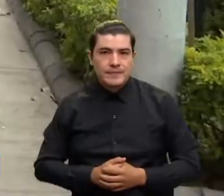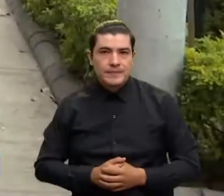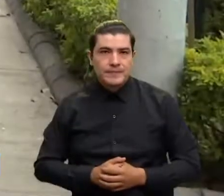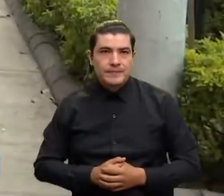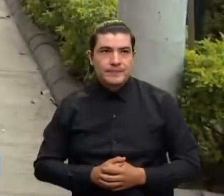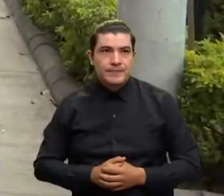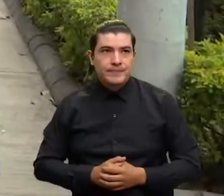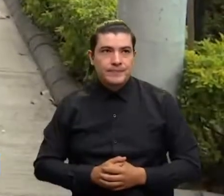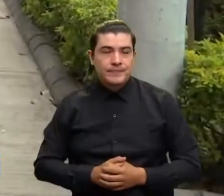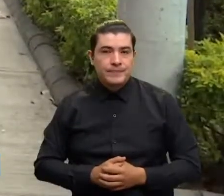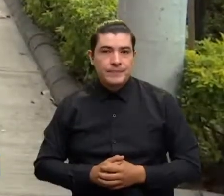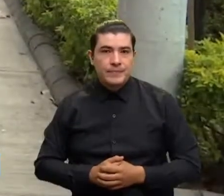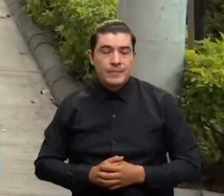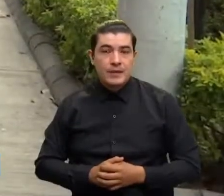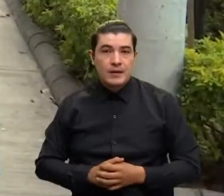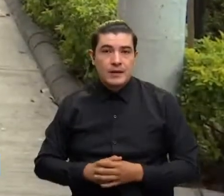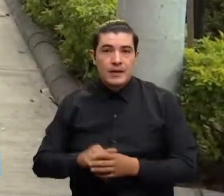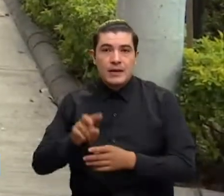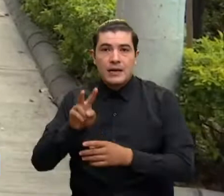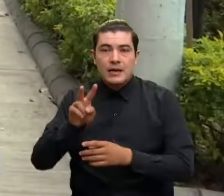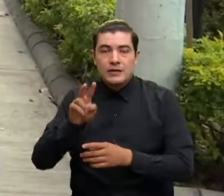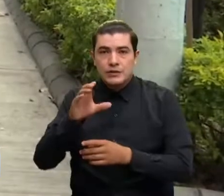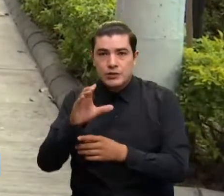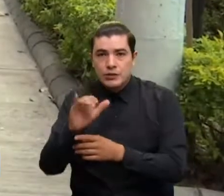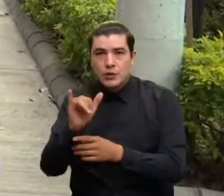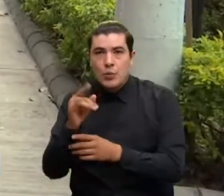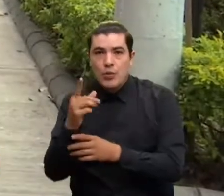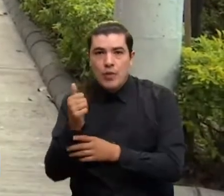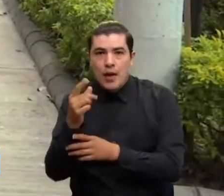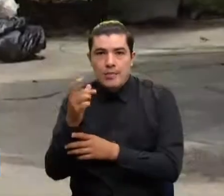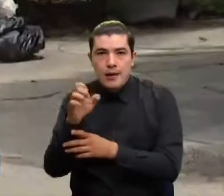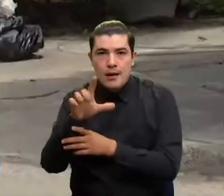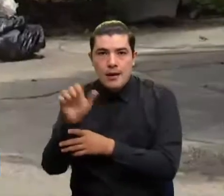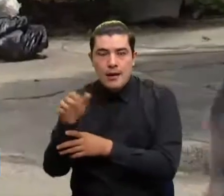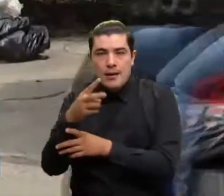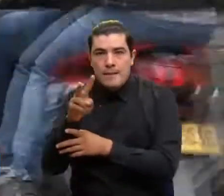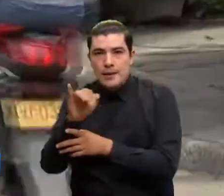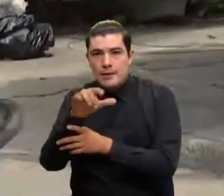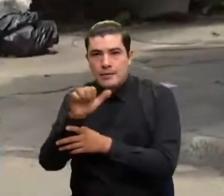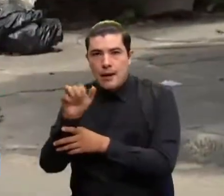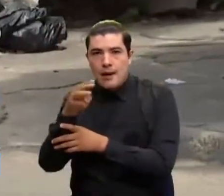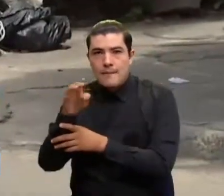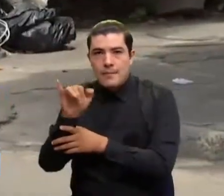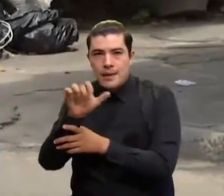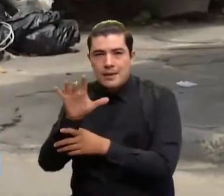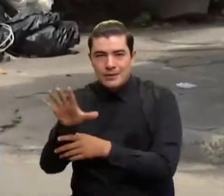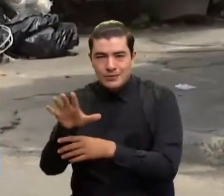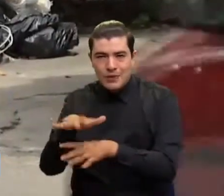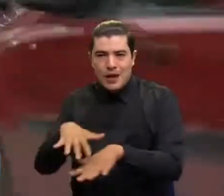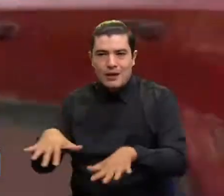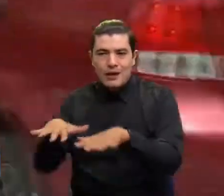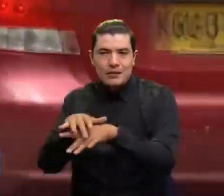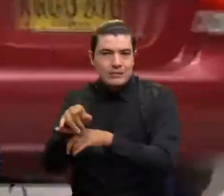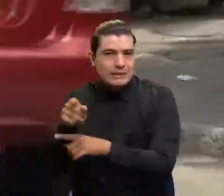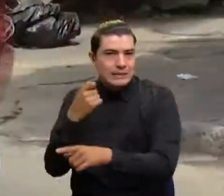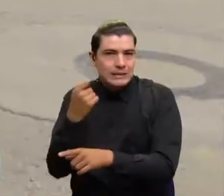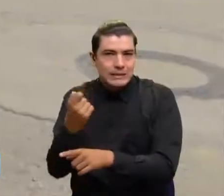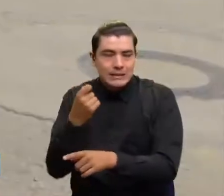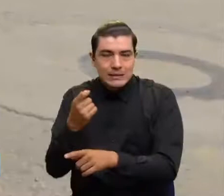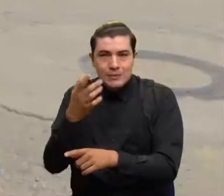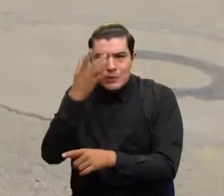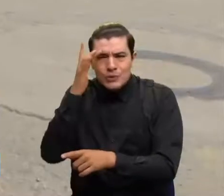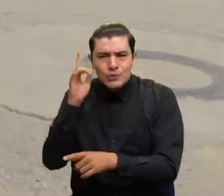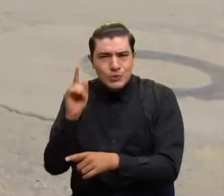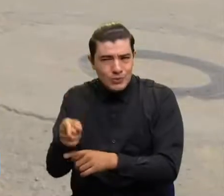Las calles de Puerto Madero en la ciudadela Villamil del municipio de Girón, en Santander, se convirtieron en almacenamiento de todo tipo de basuras. Y esto por cuenta de la